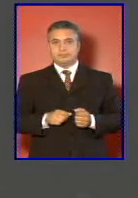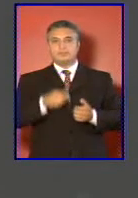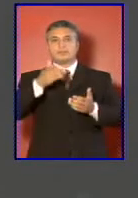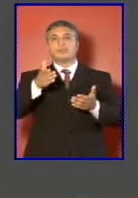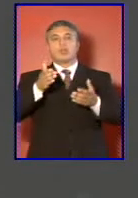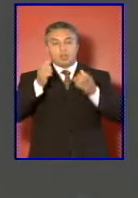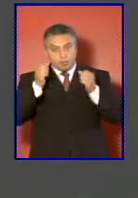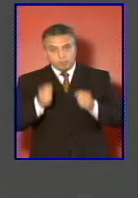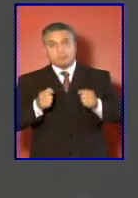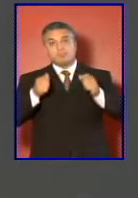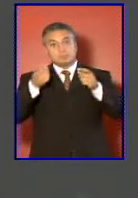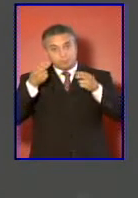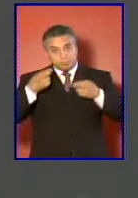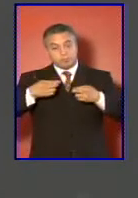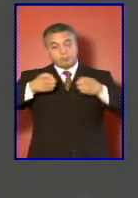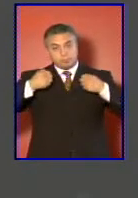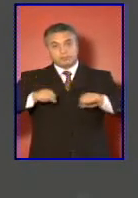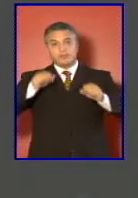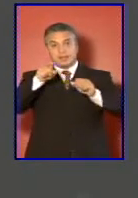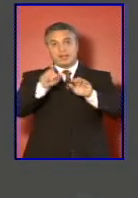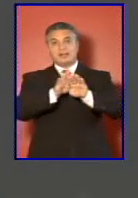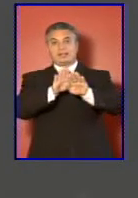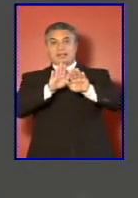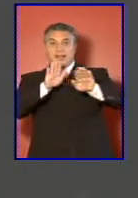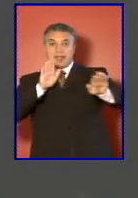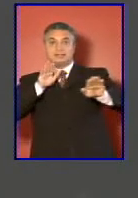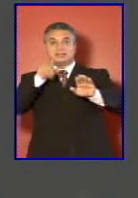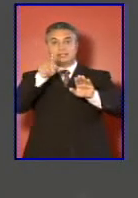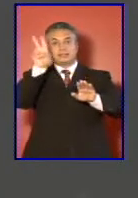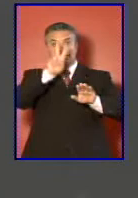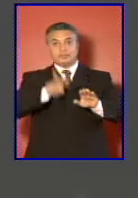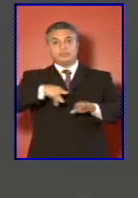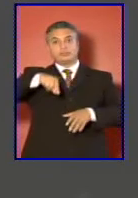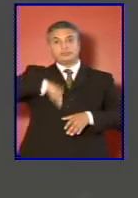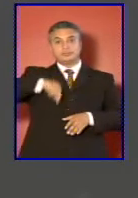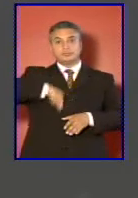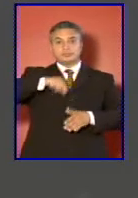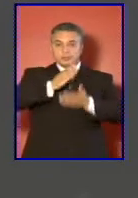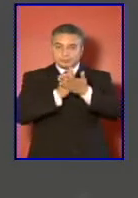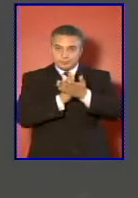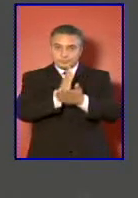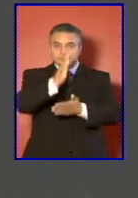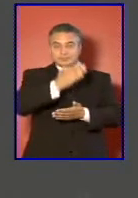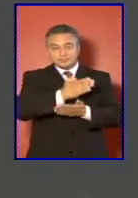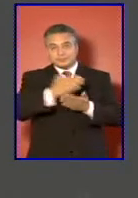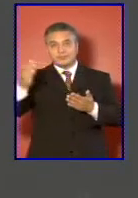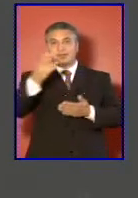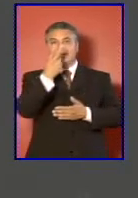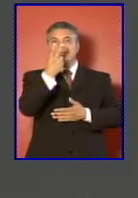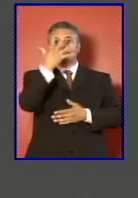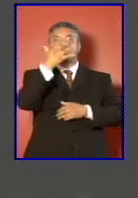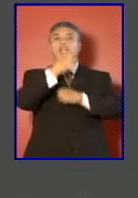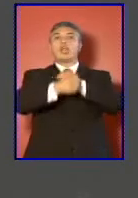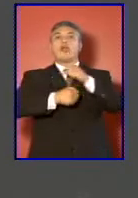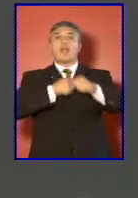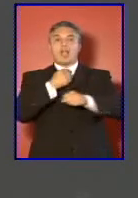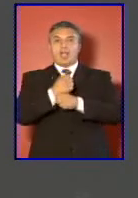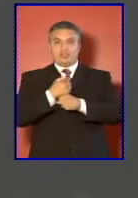Posibilidad de retirarse del servicio con derecho a pensión a partir de los veinticinco años efectivos de servicio.